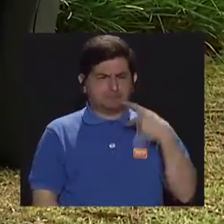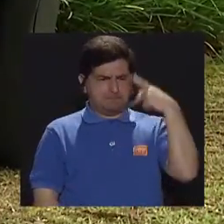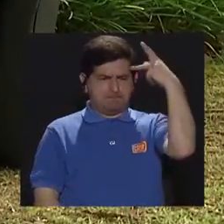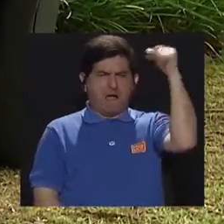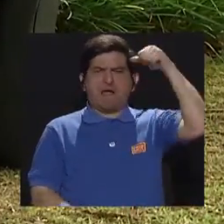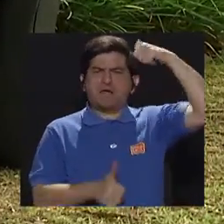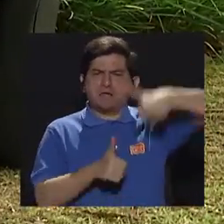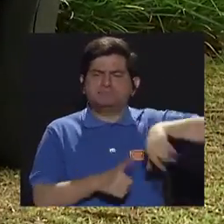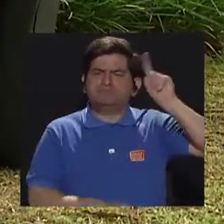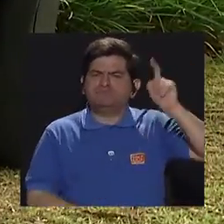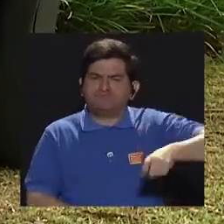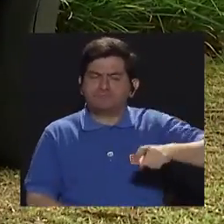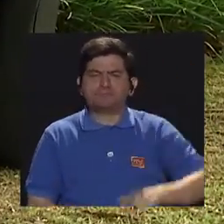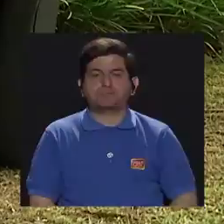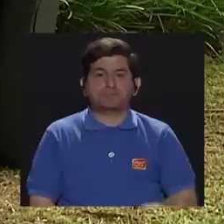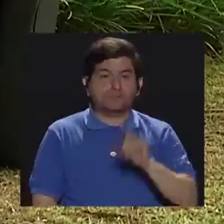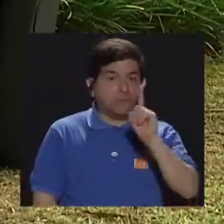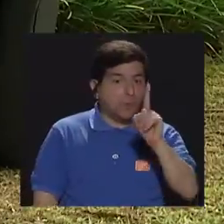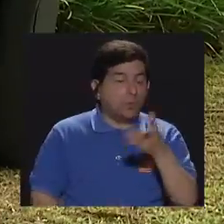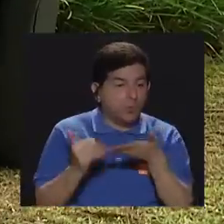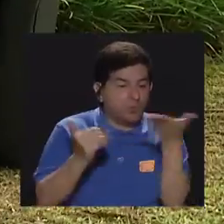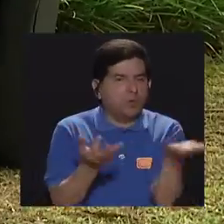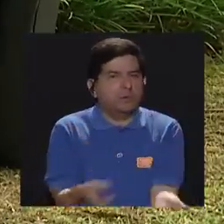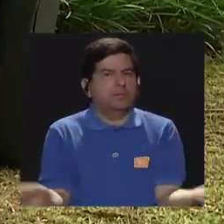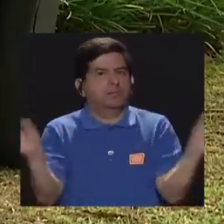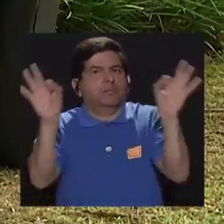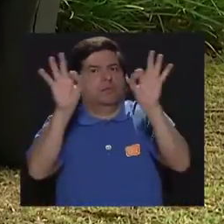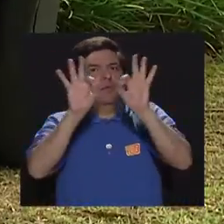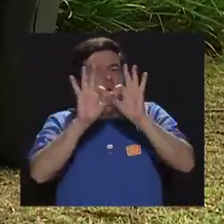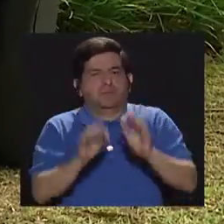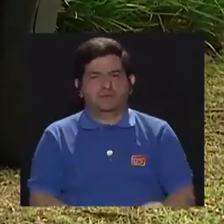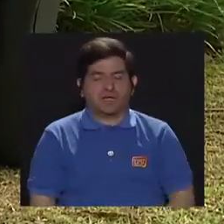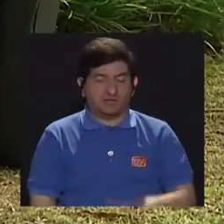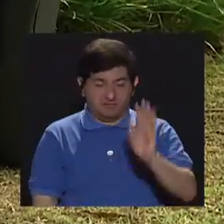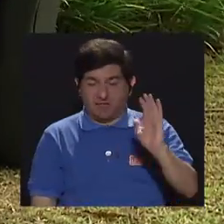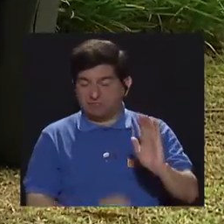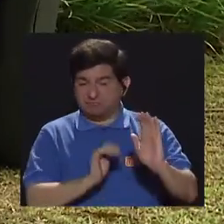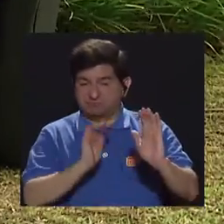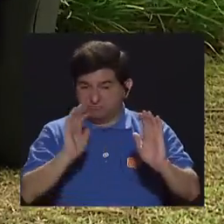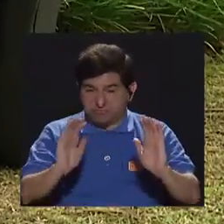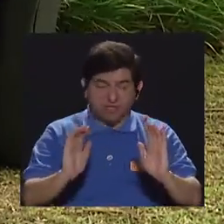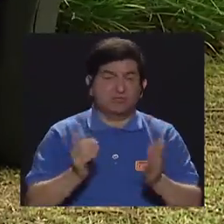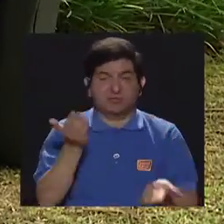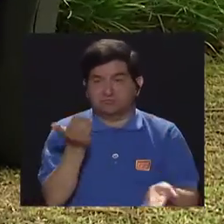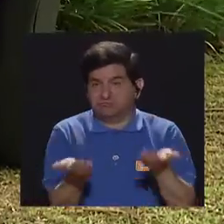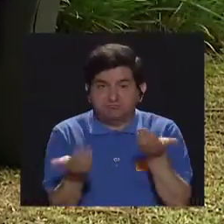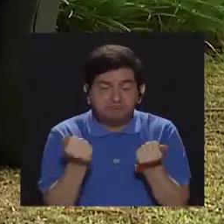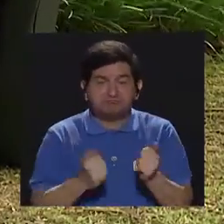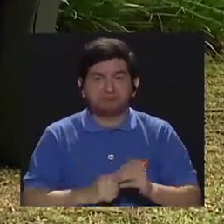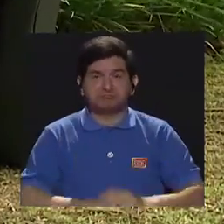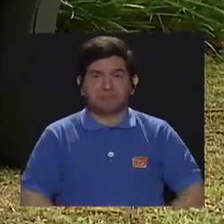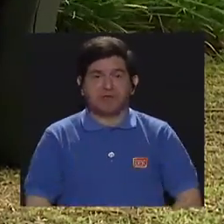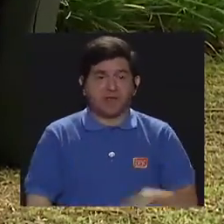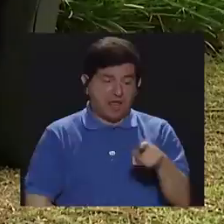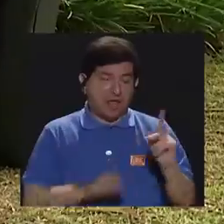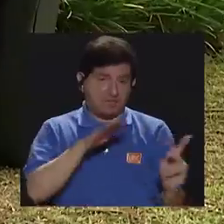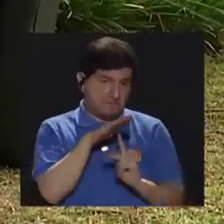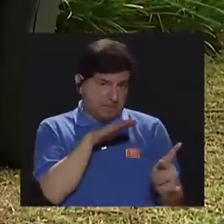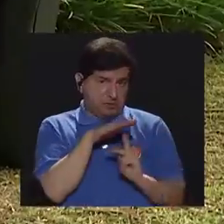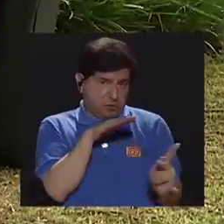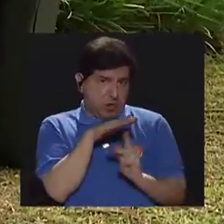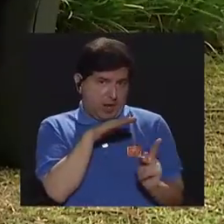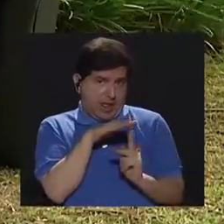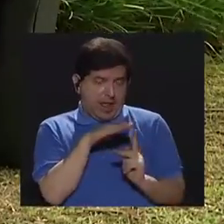debe tomar en cuenta. Uno de los aspectos que es importante tomar en cuenta es que el niño está en preescolar,